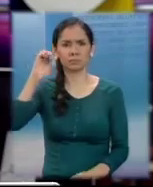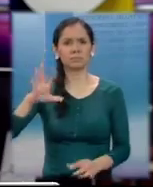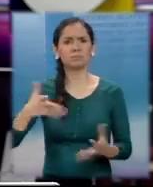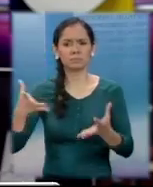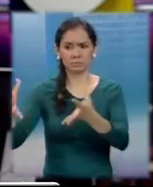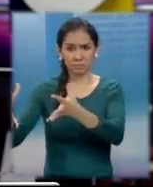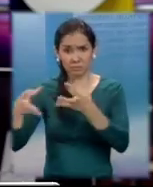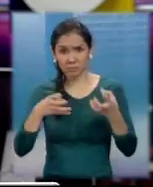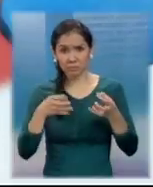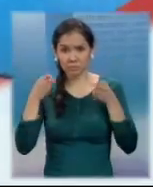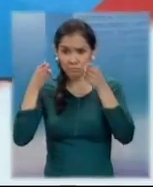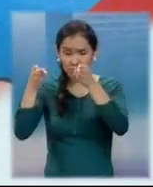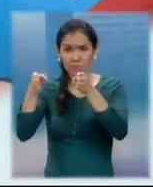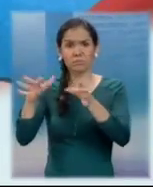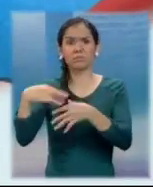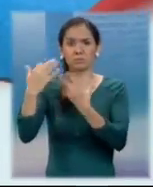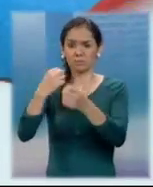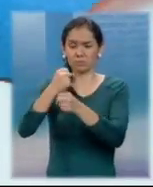algún cementerio.